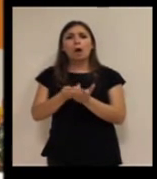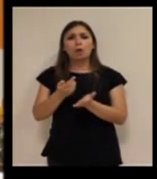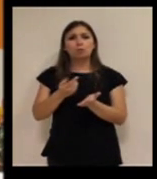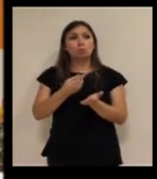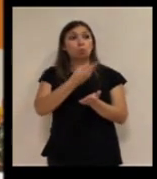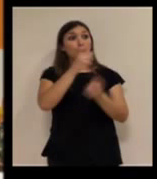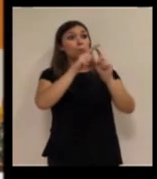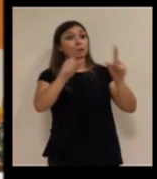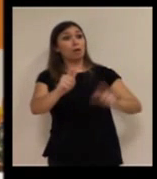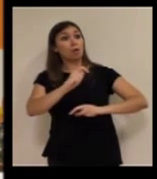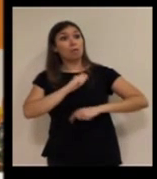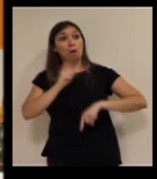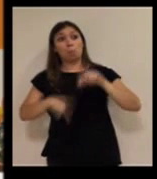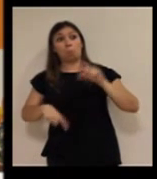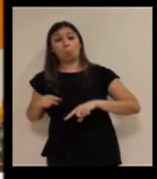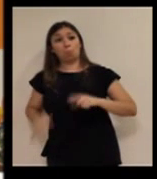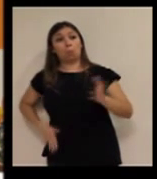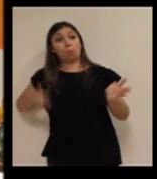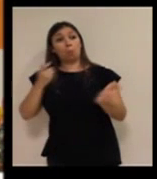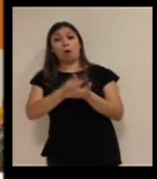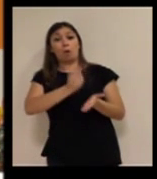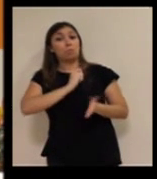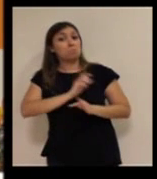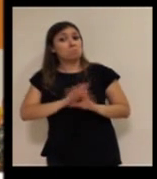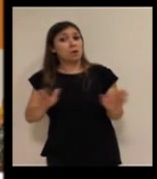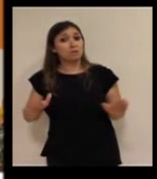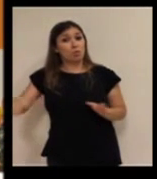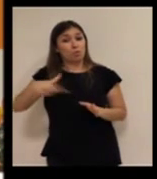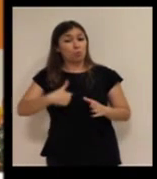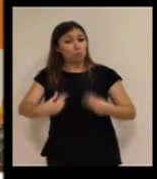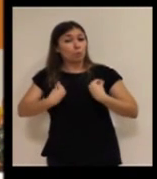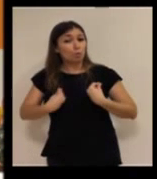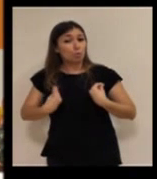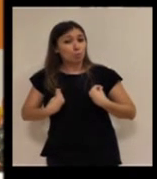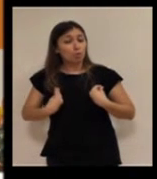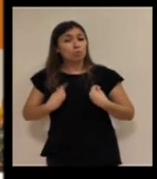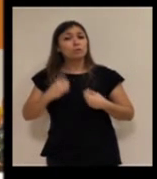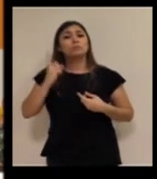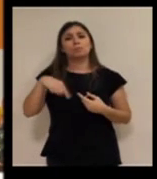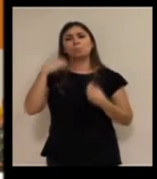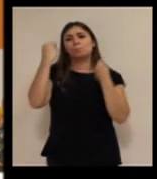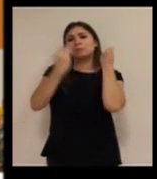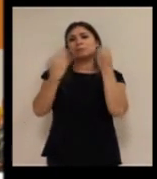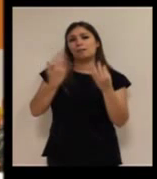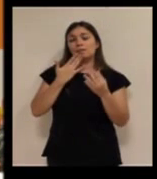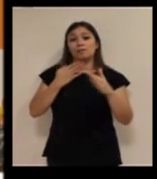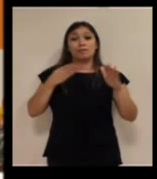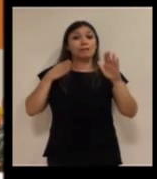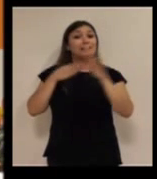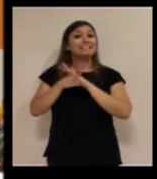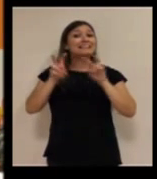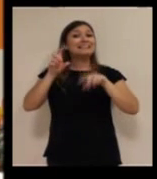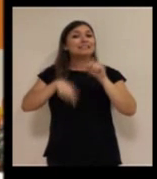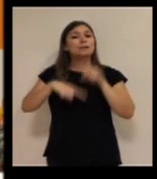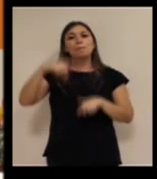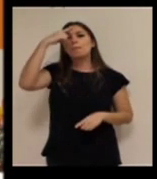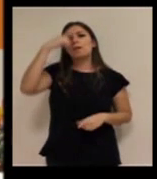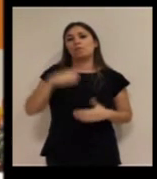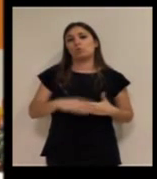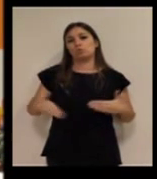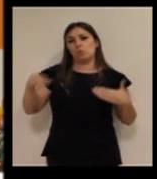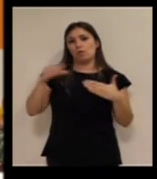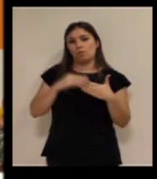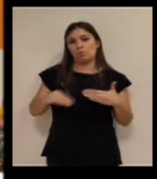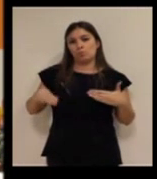prestándolo en el lugar en el que desarrollo mi vida. Y tenemos que pensar en la accesibilidad en cuanto a perfil del usuario.